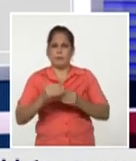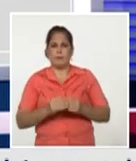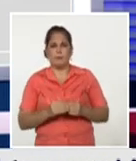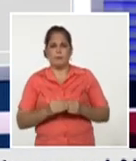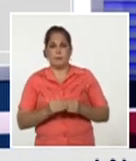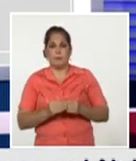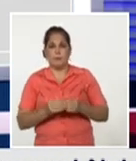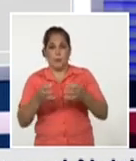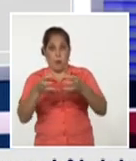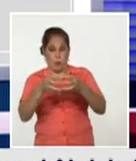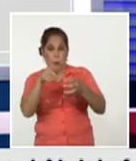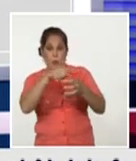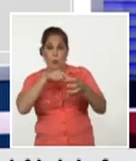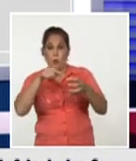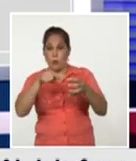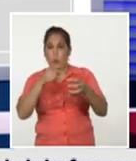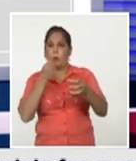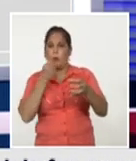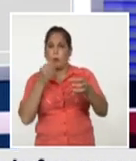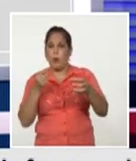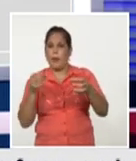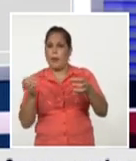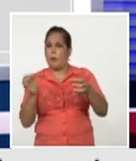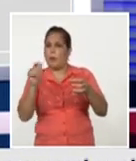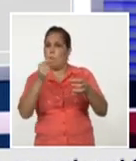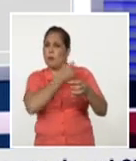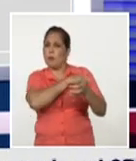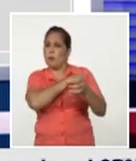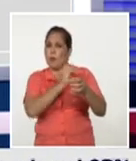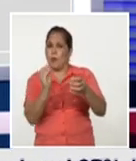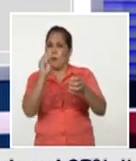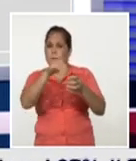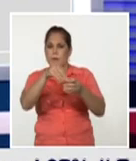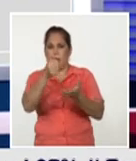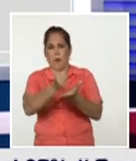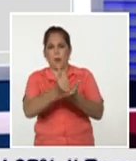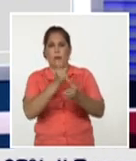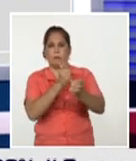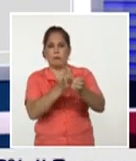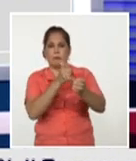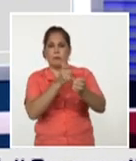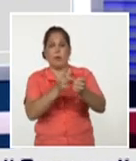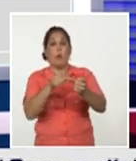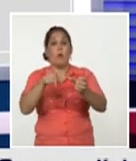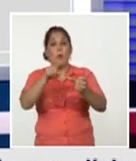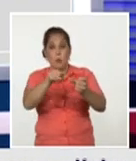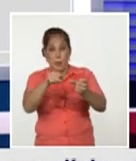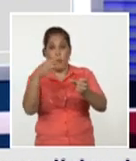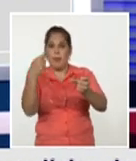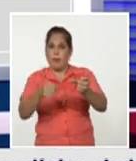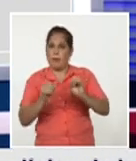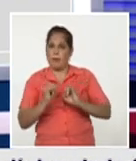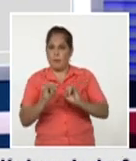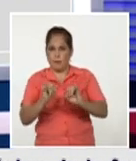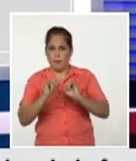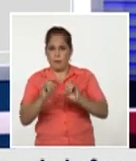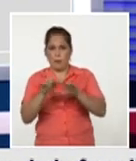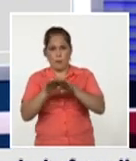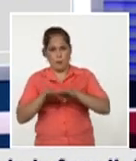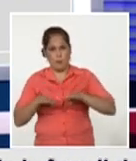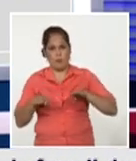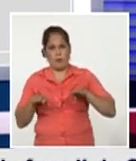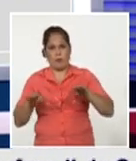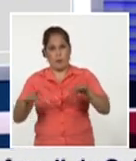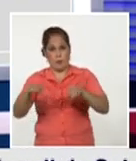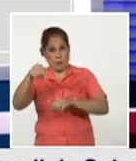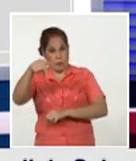parte de la intervención poblacional en la capital del país y de la que usted tendrá detalles en la mesa redonda de